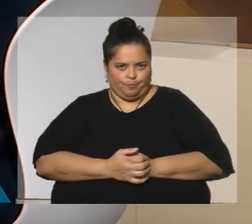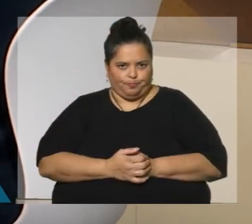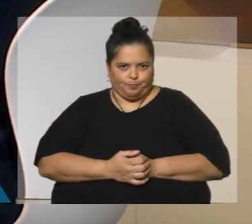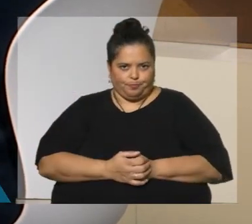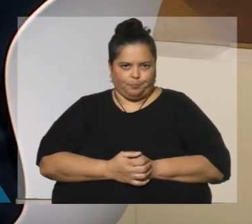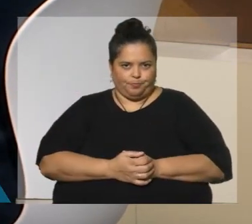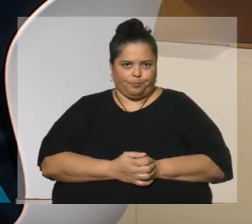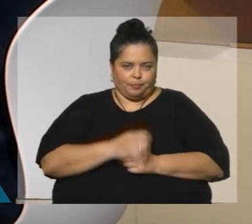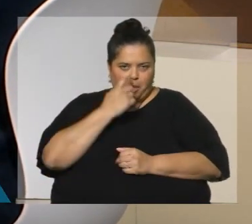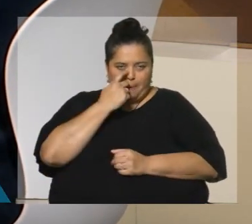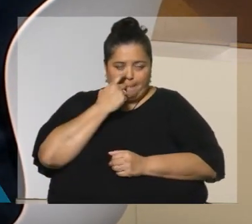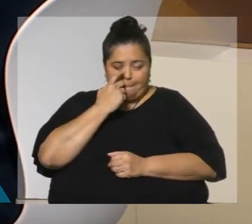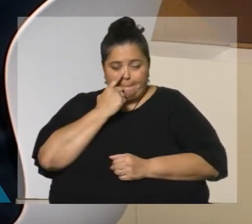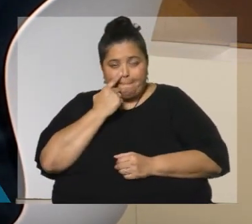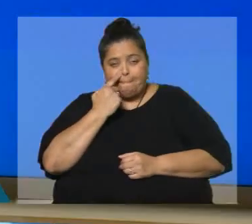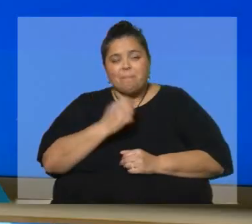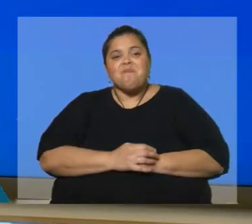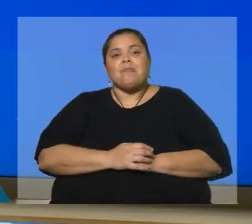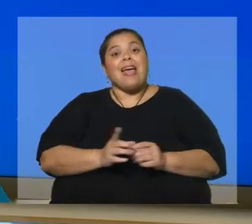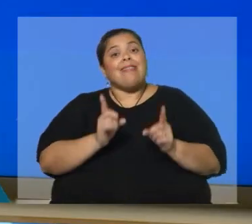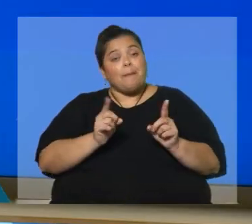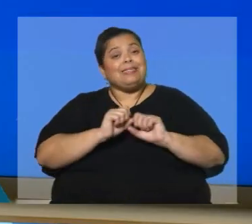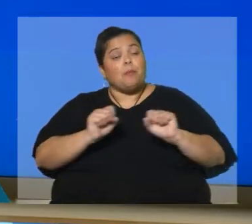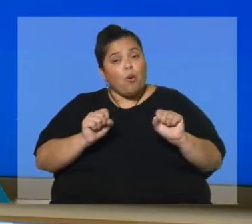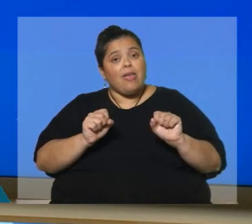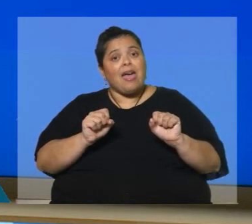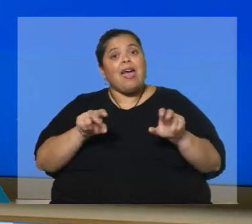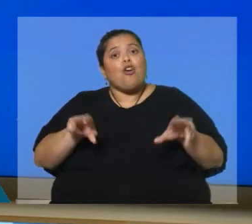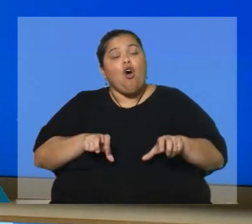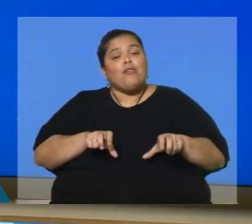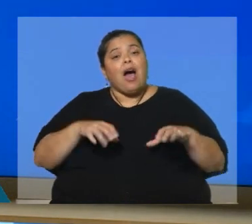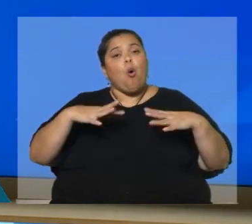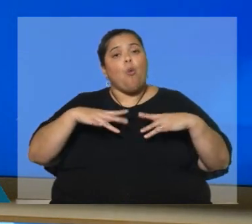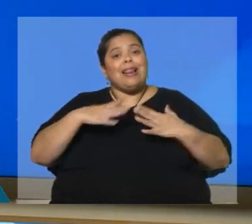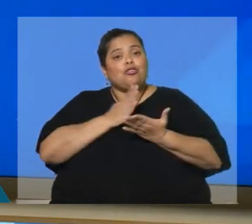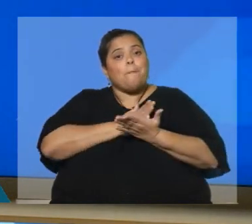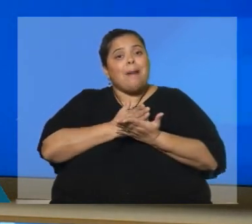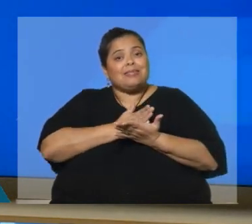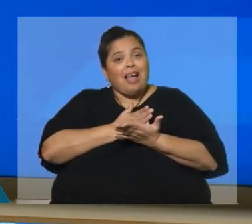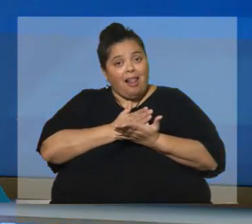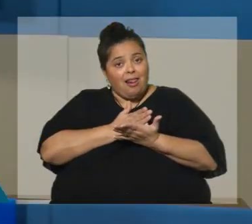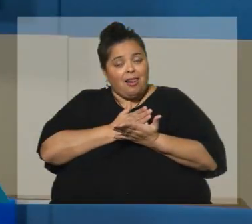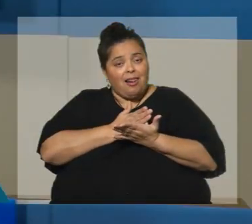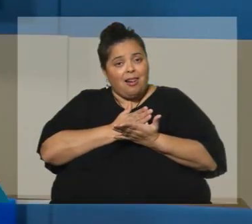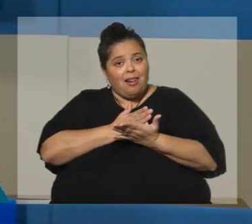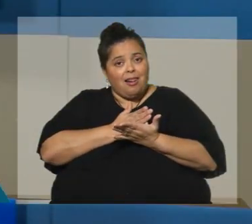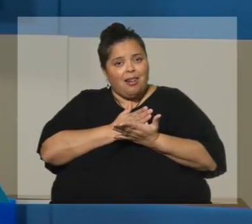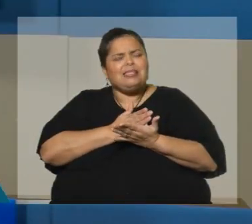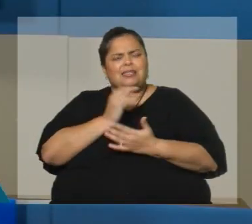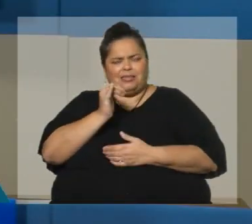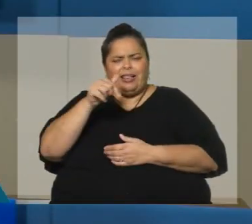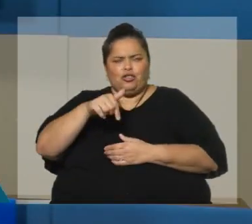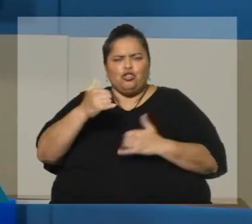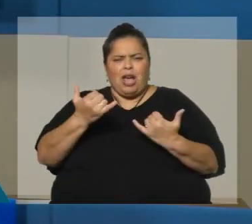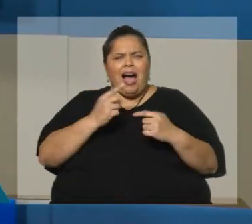quiero preguntar también, ¿se puede recibir una jubilación parcial en este esquema que estamos hablando? Sí, eso ya existe en nuestra